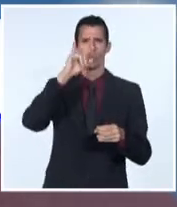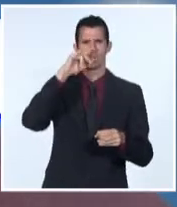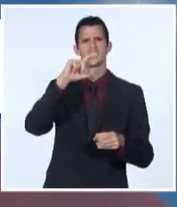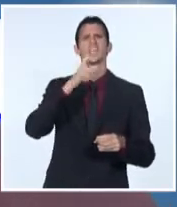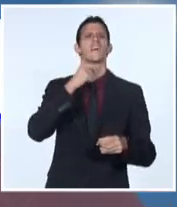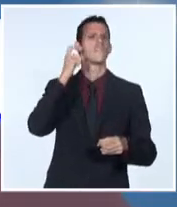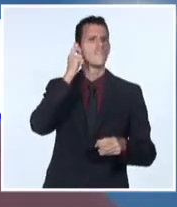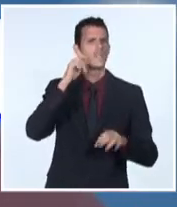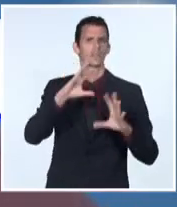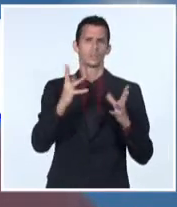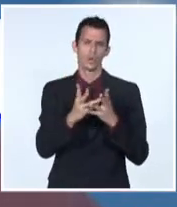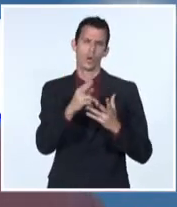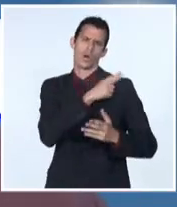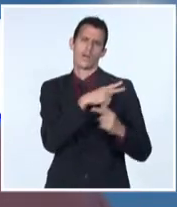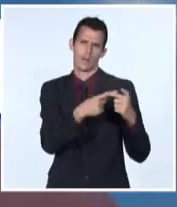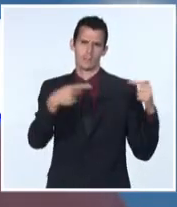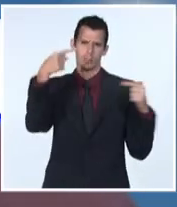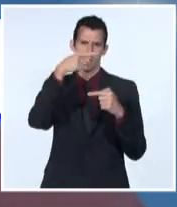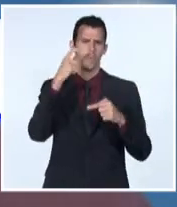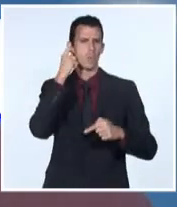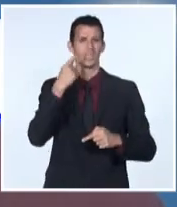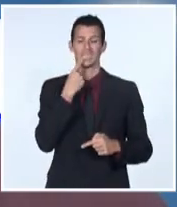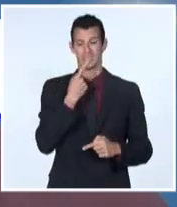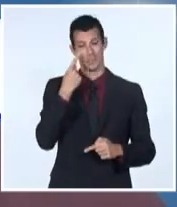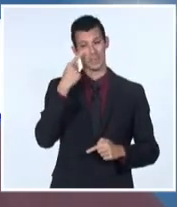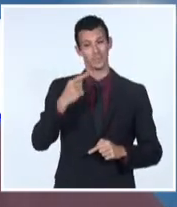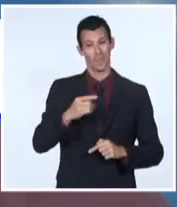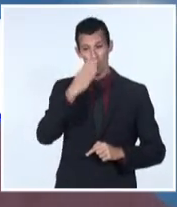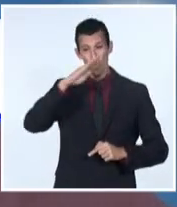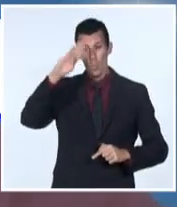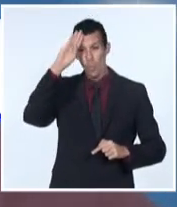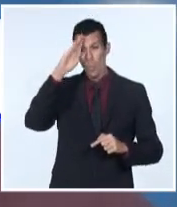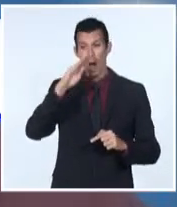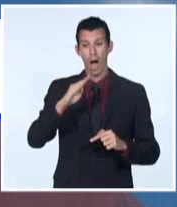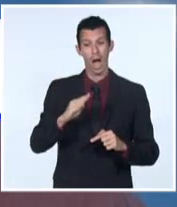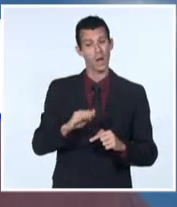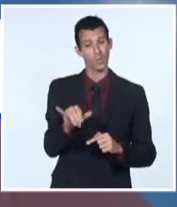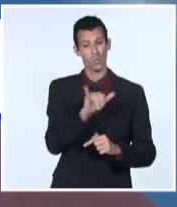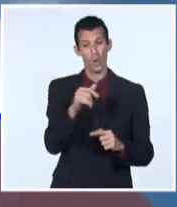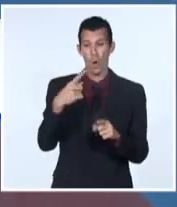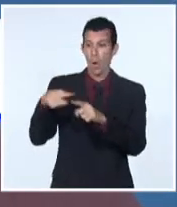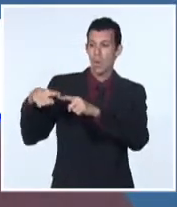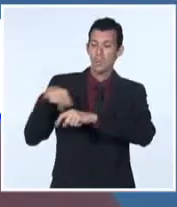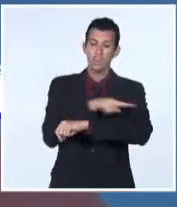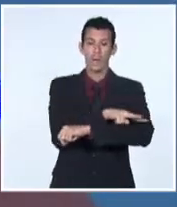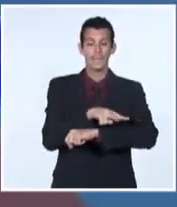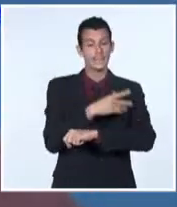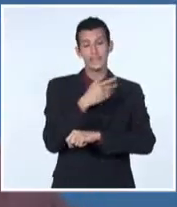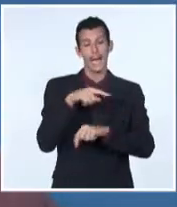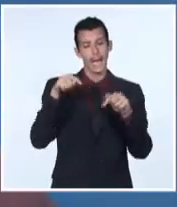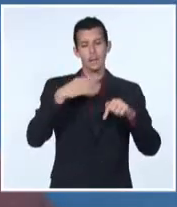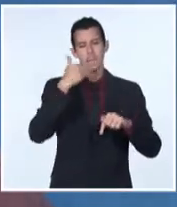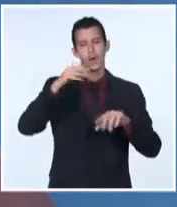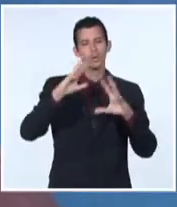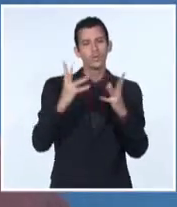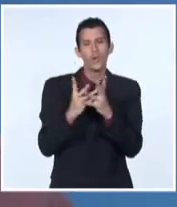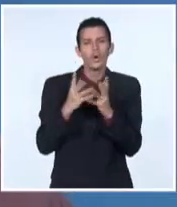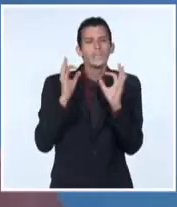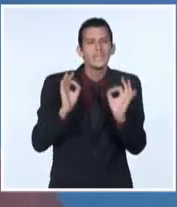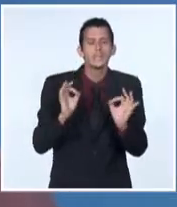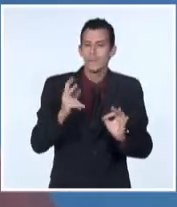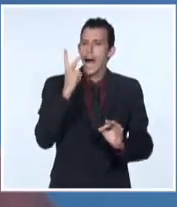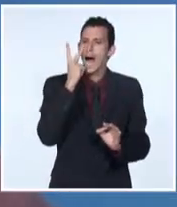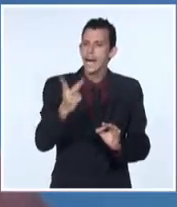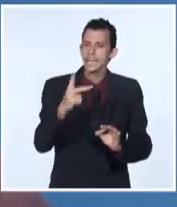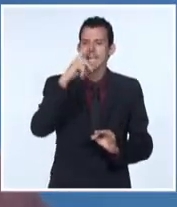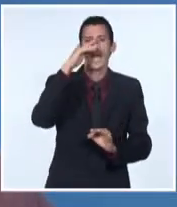programas que yo he visitado en Cuba que están dirigidos a la niñez realmente muestran el compromiso muy muy grande que el